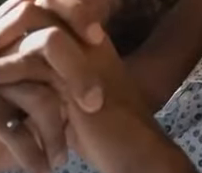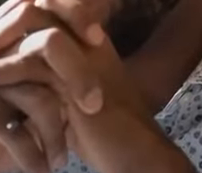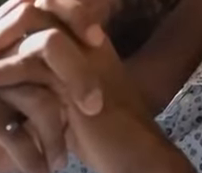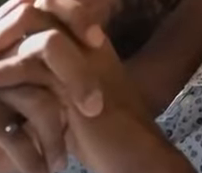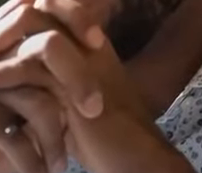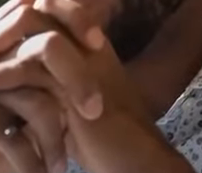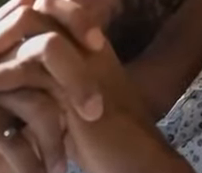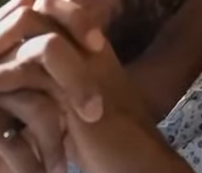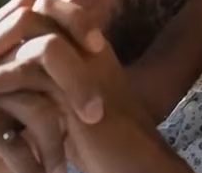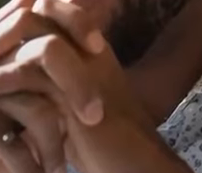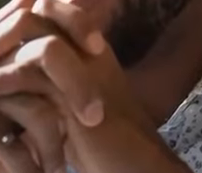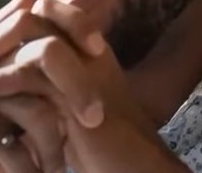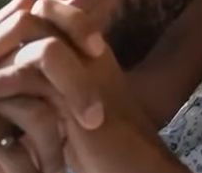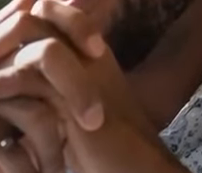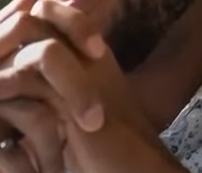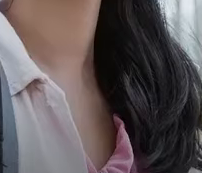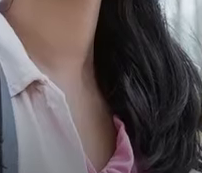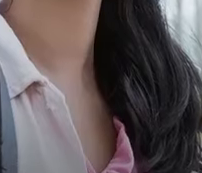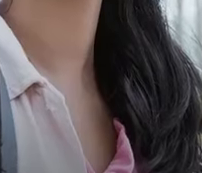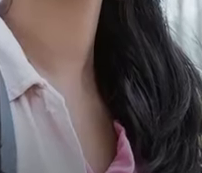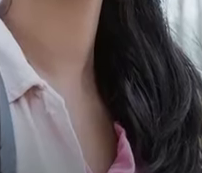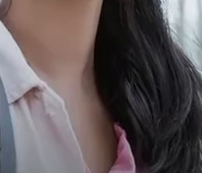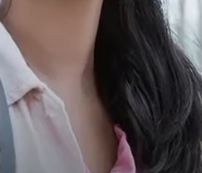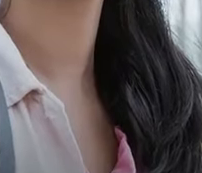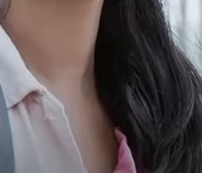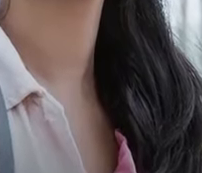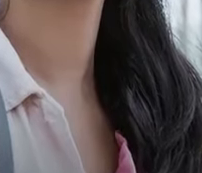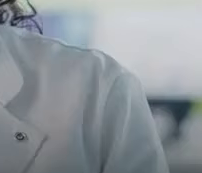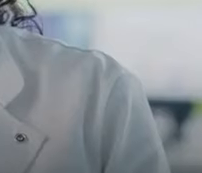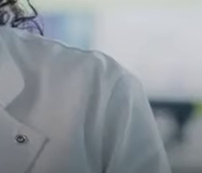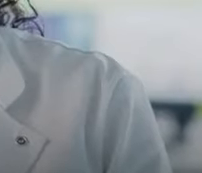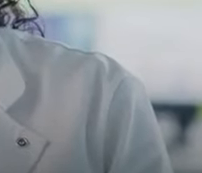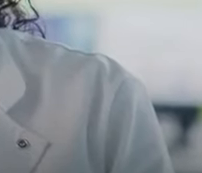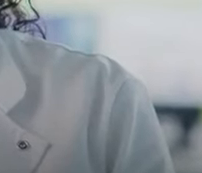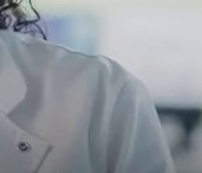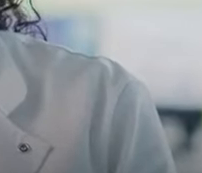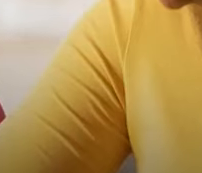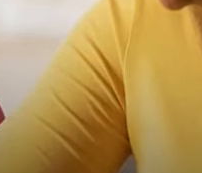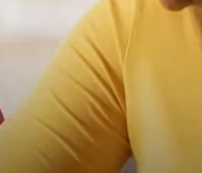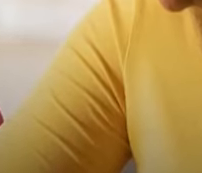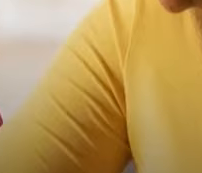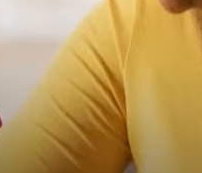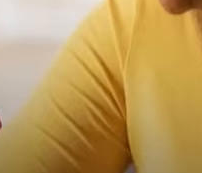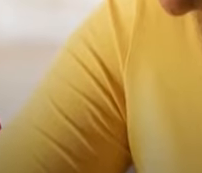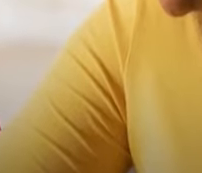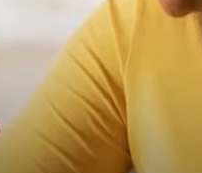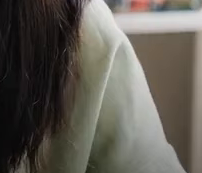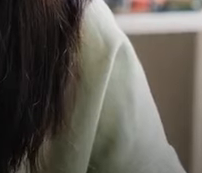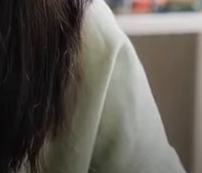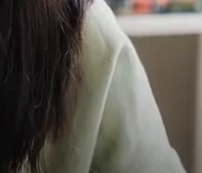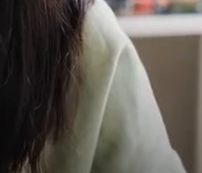Porque la UNED existe puedes cumplir el sueño de estudiar desde cualquier lugar del país aunque estés trabajando o tengas otras